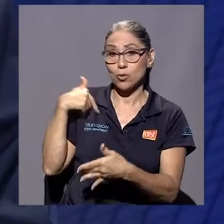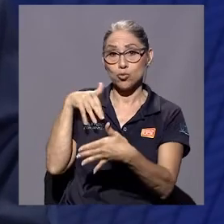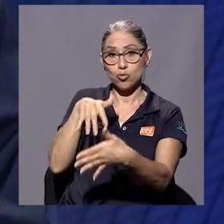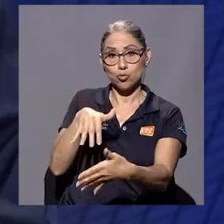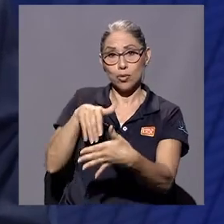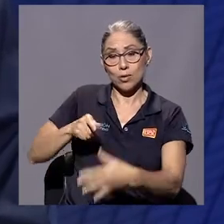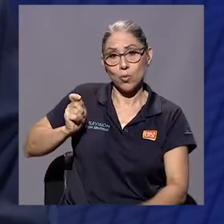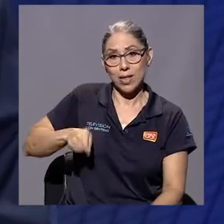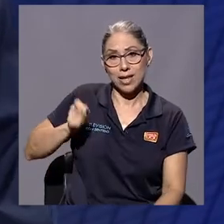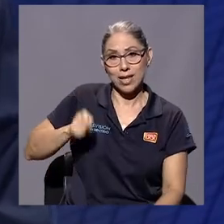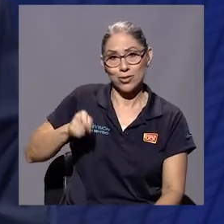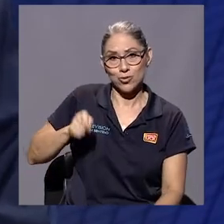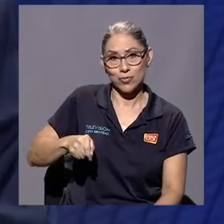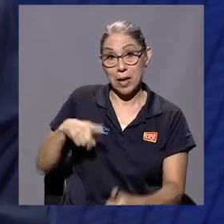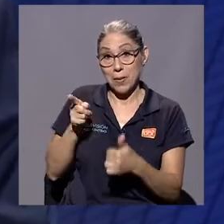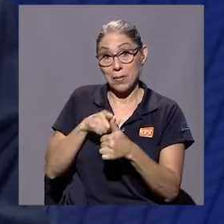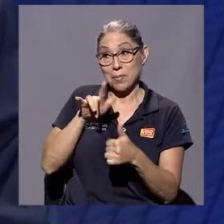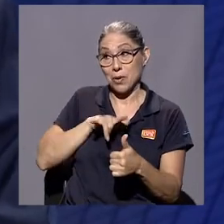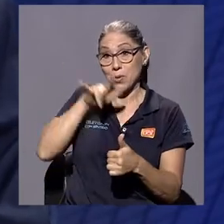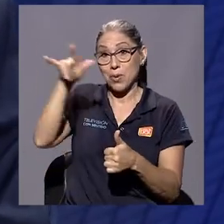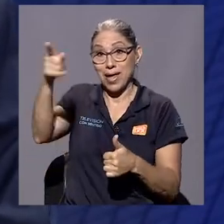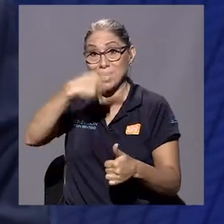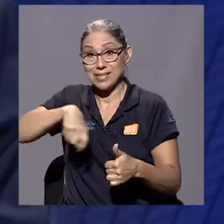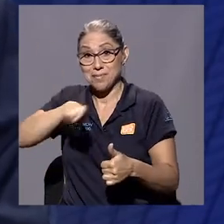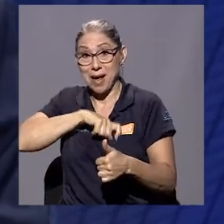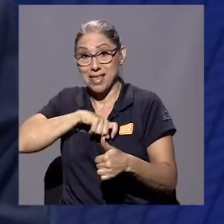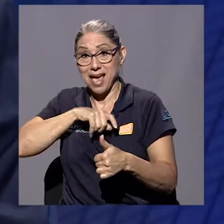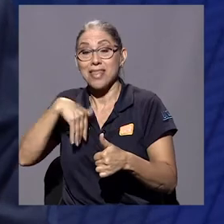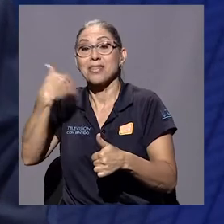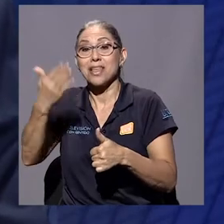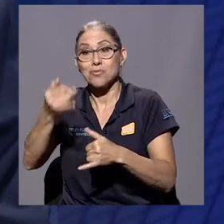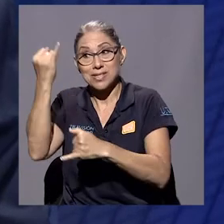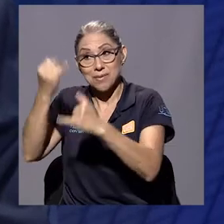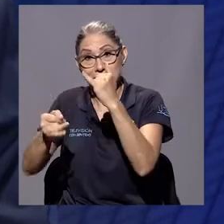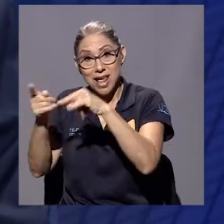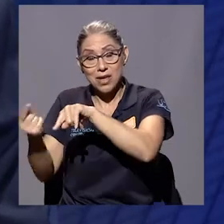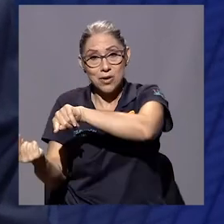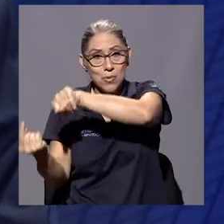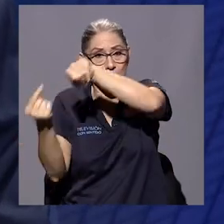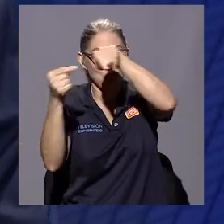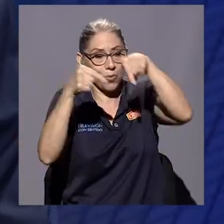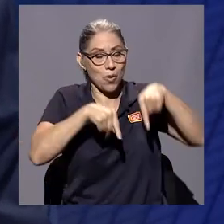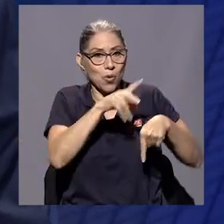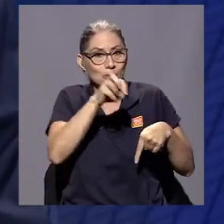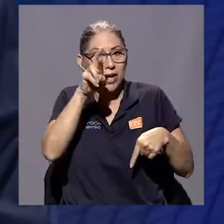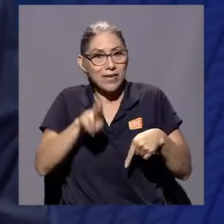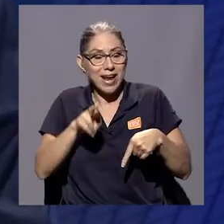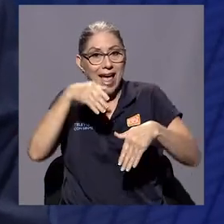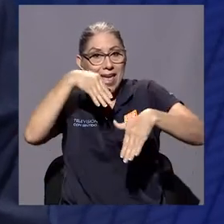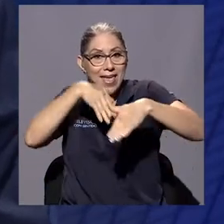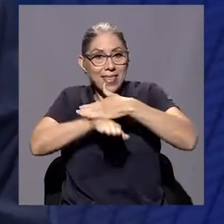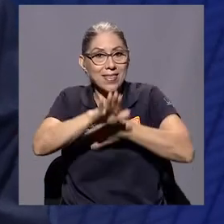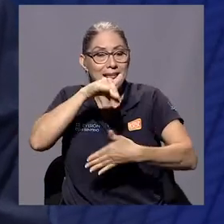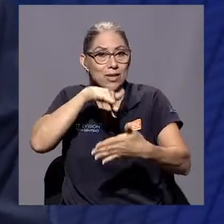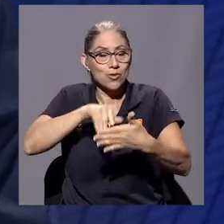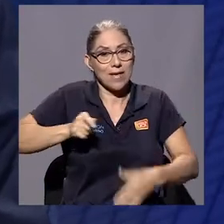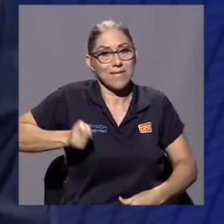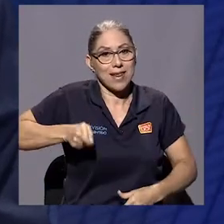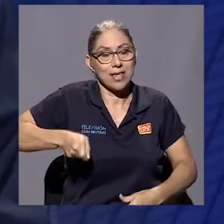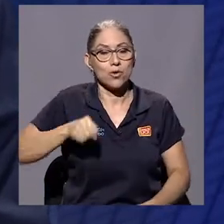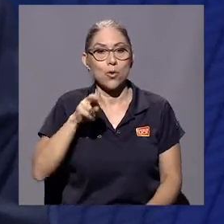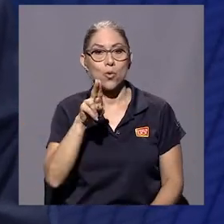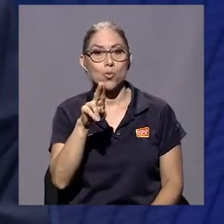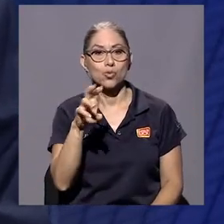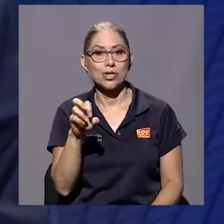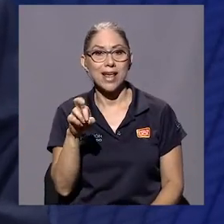estudiando derecho, cuando regresé de España me metí a la carrera de derecho aquí en la UCR y a mí había un tema que me